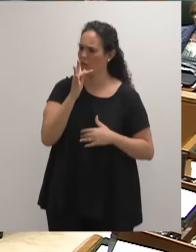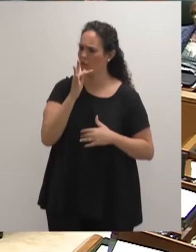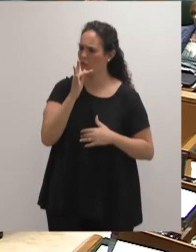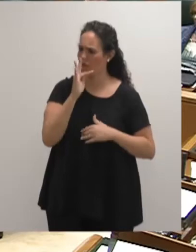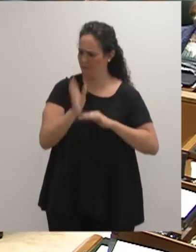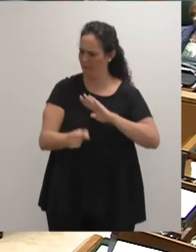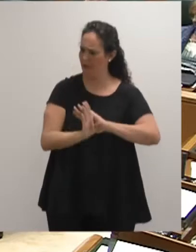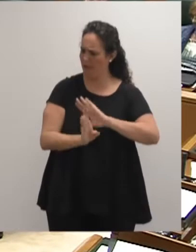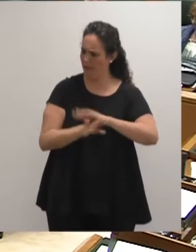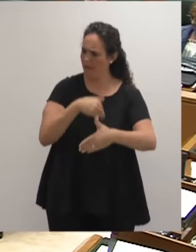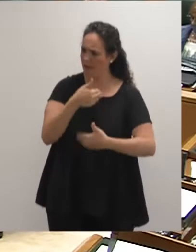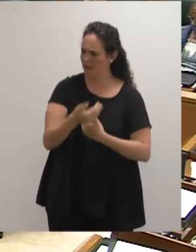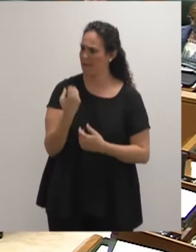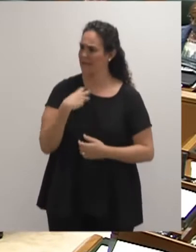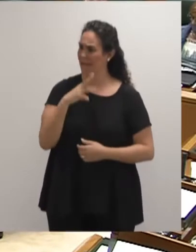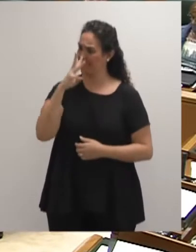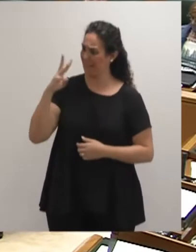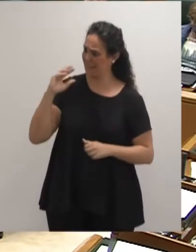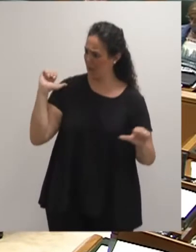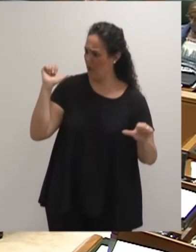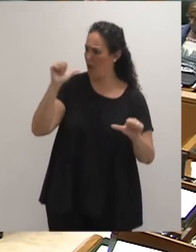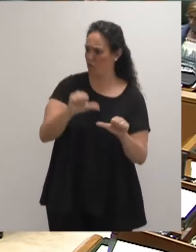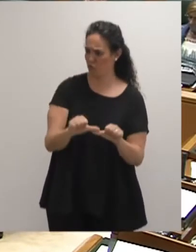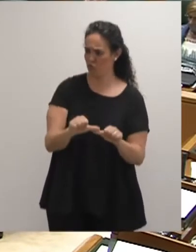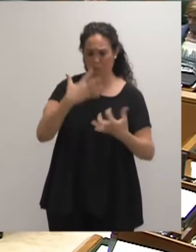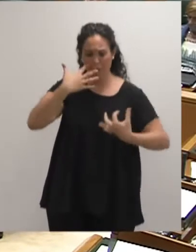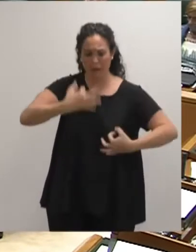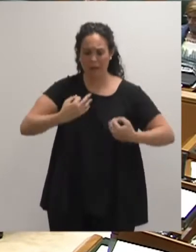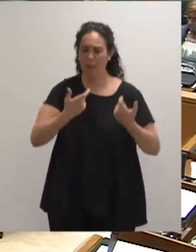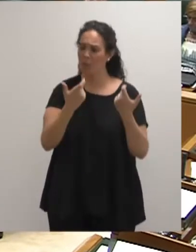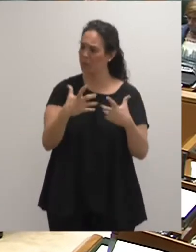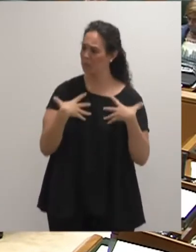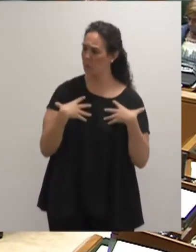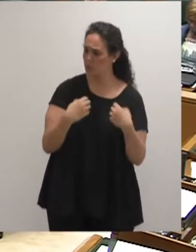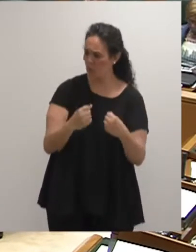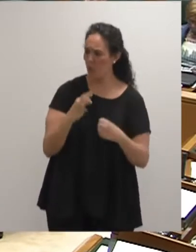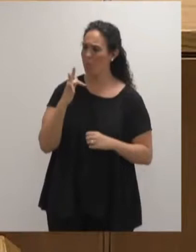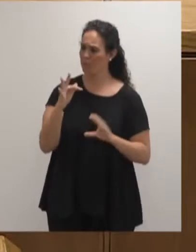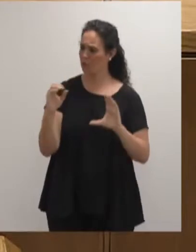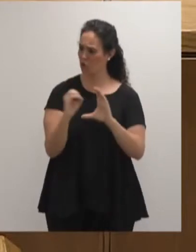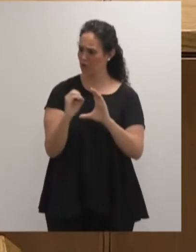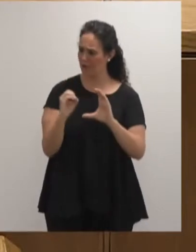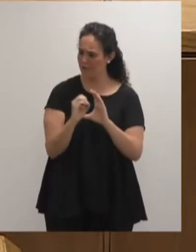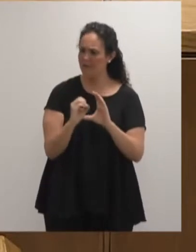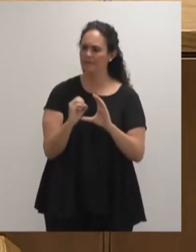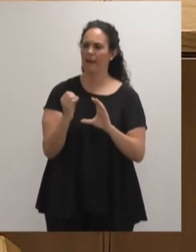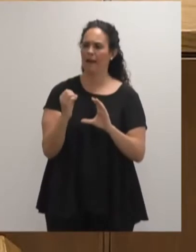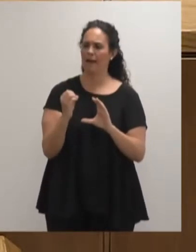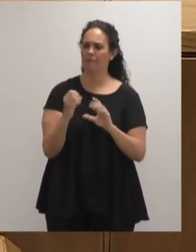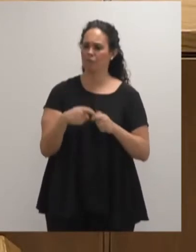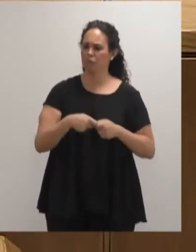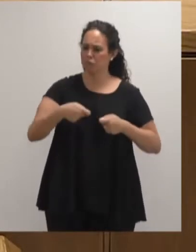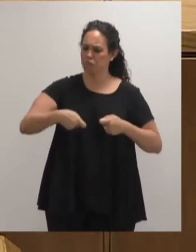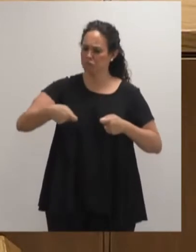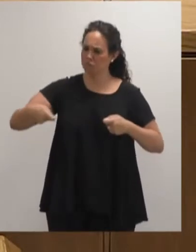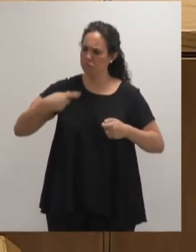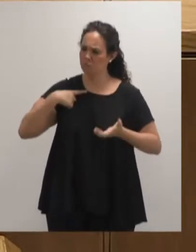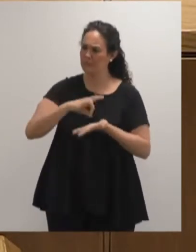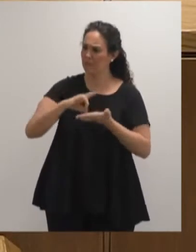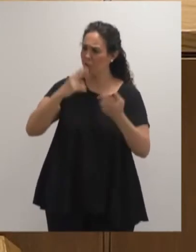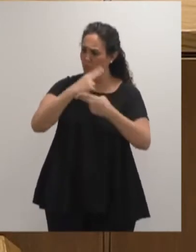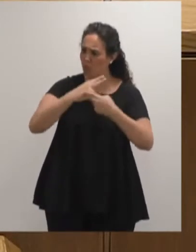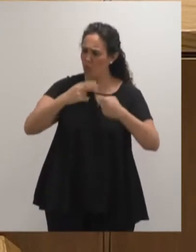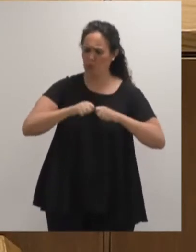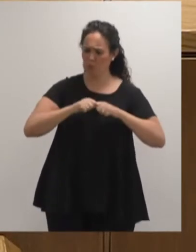Han pasado tres años y en realidad el Departamento de Salud y Osaquiecha han extendido y fortalecido el servicio público.